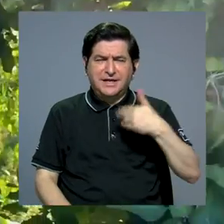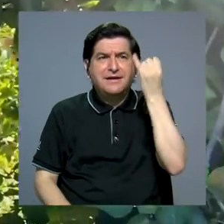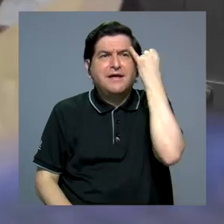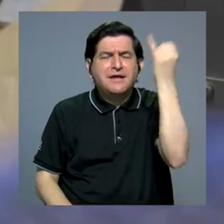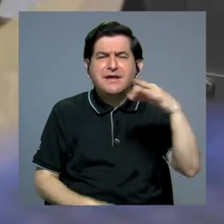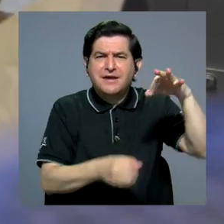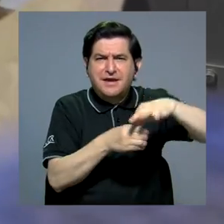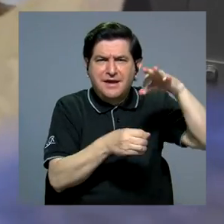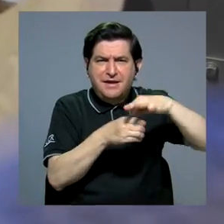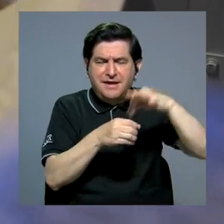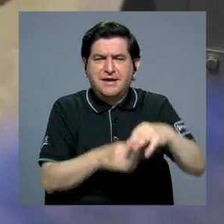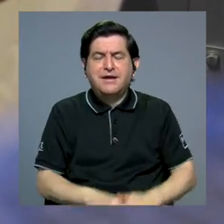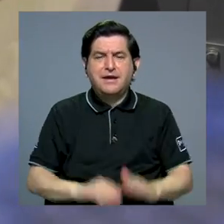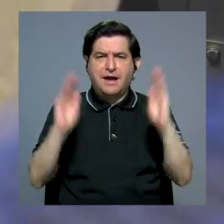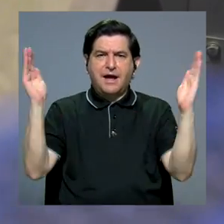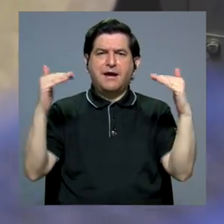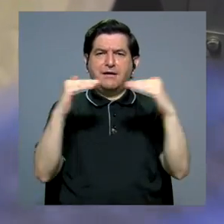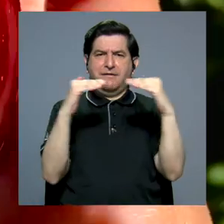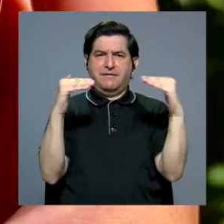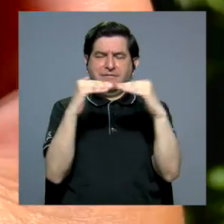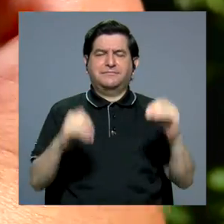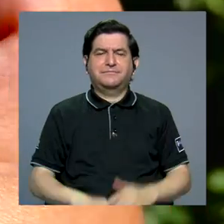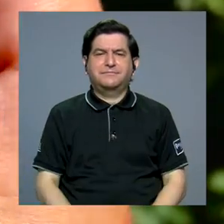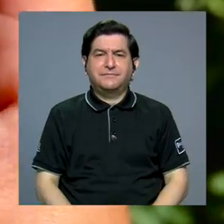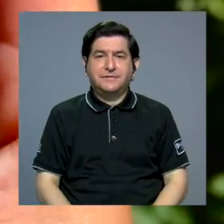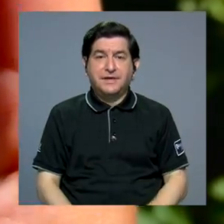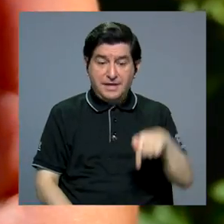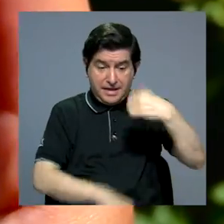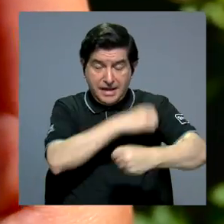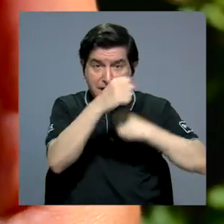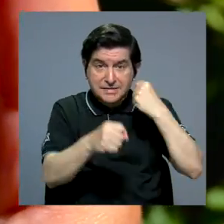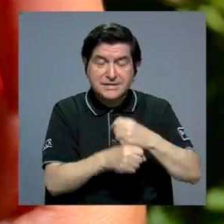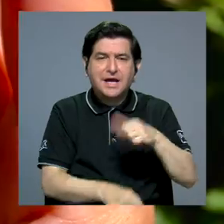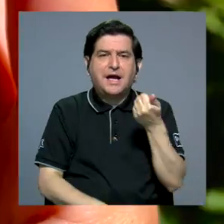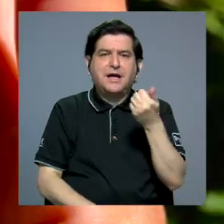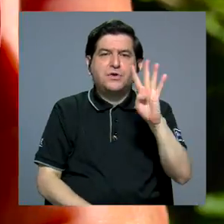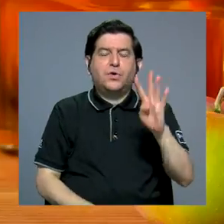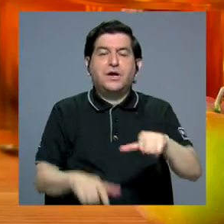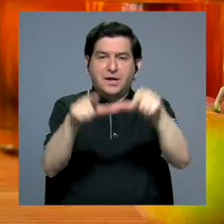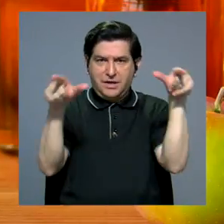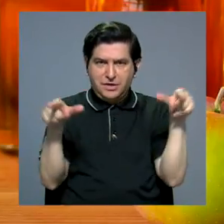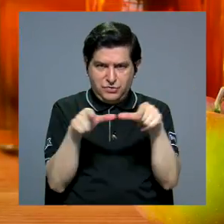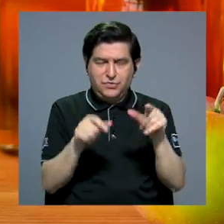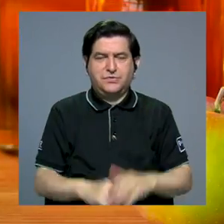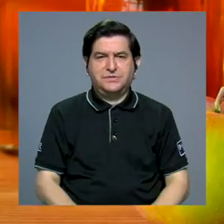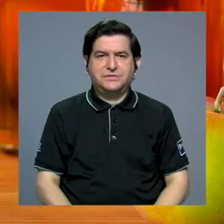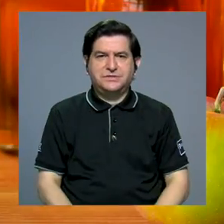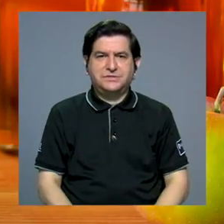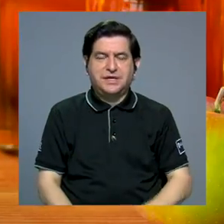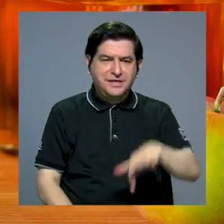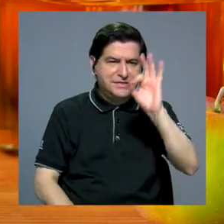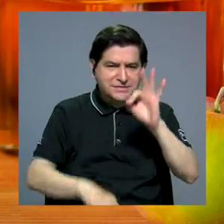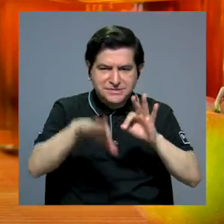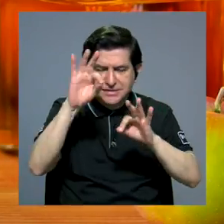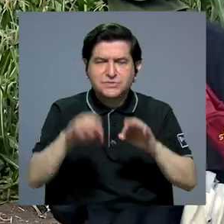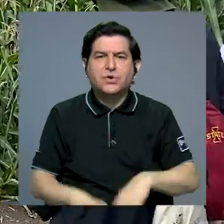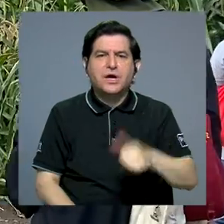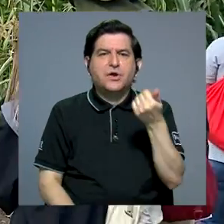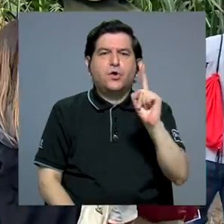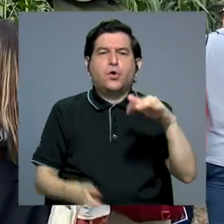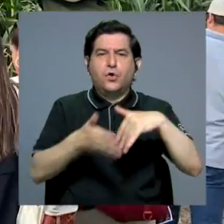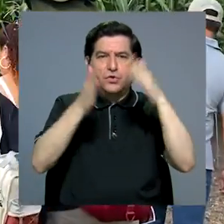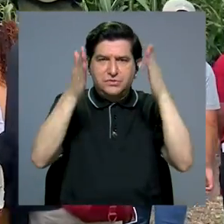y tener una noción de la agronomía a gran escala. Este año había un total de 14 cupos, de los cuales fueron